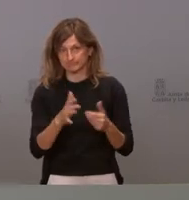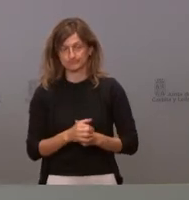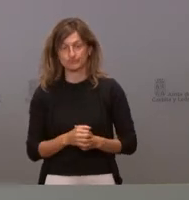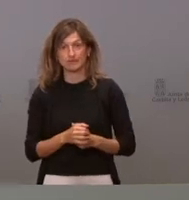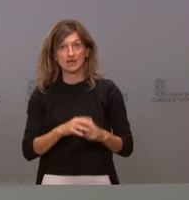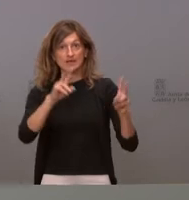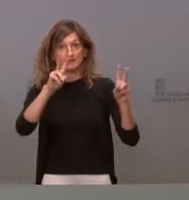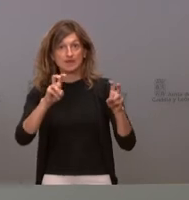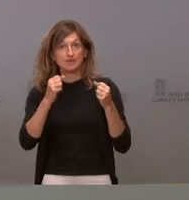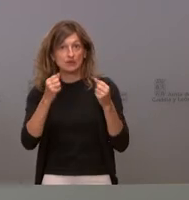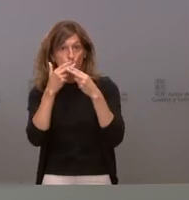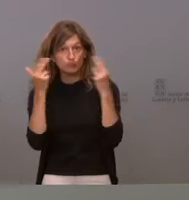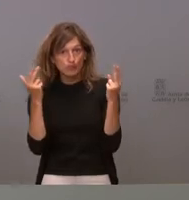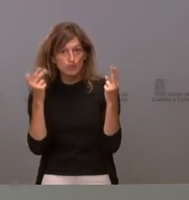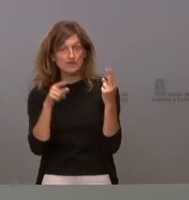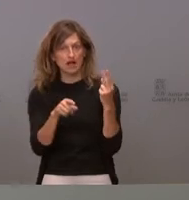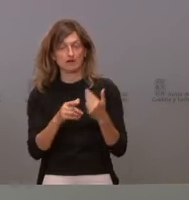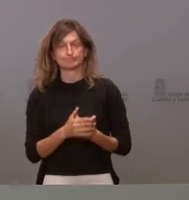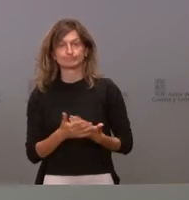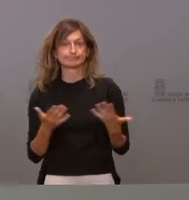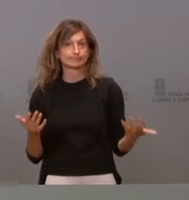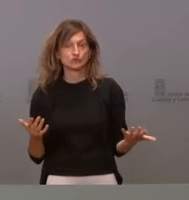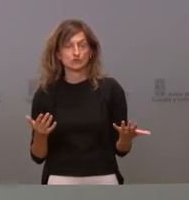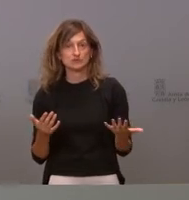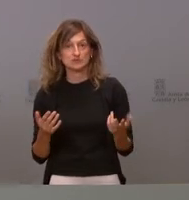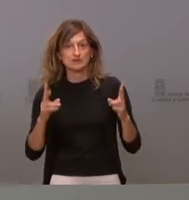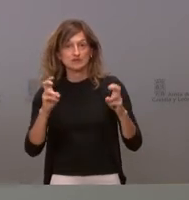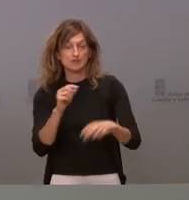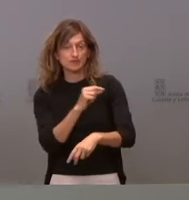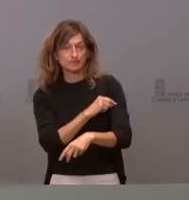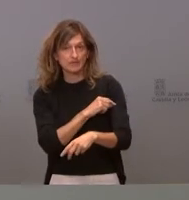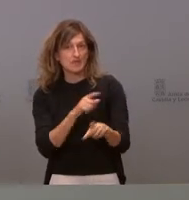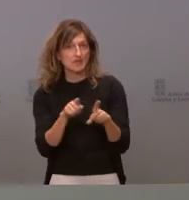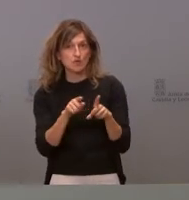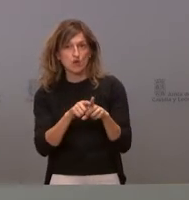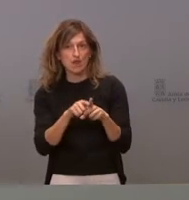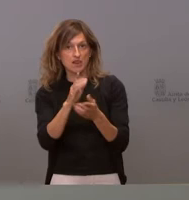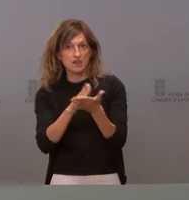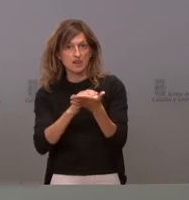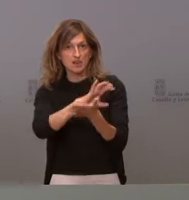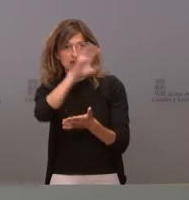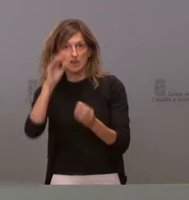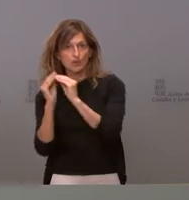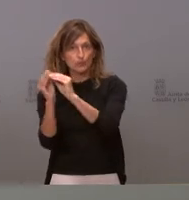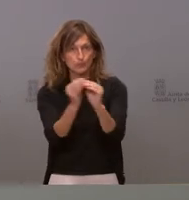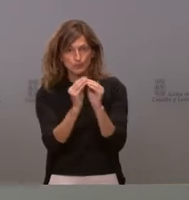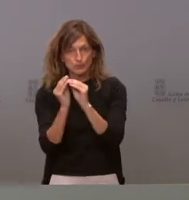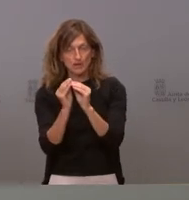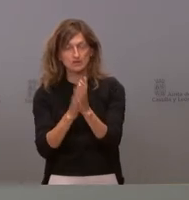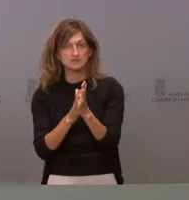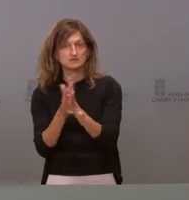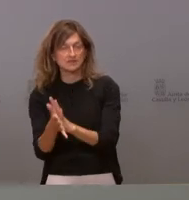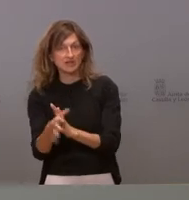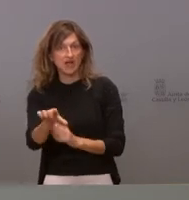es un tema de salud pública y que por lo tanto la aplicación tiene que ser igual en todas las comunidades autónomas. Esto quiere decir que esta